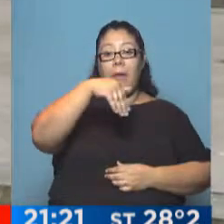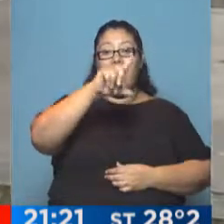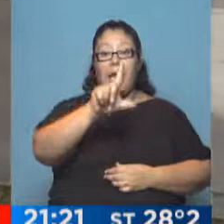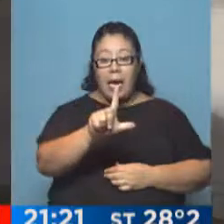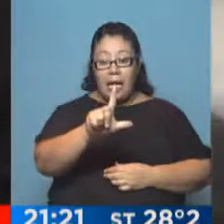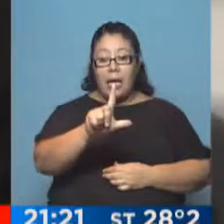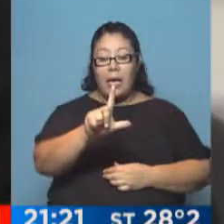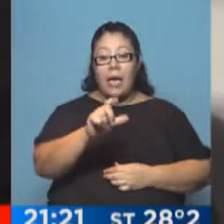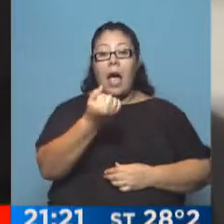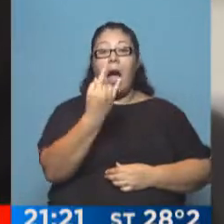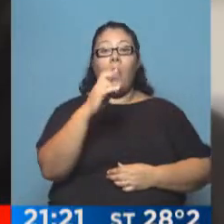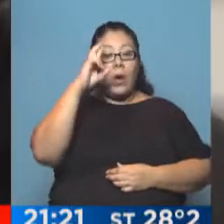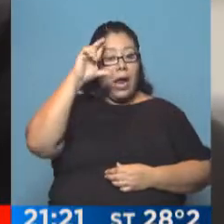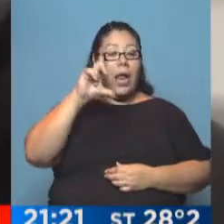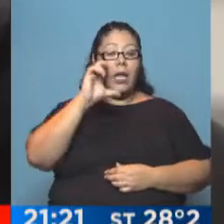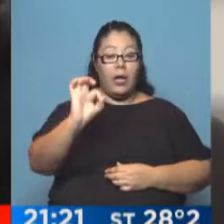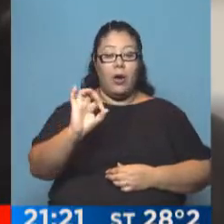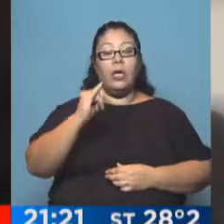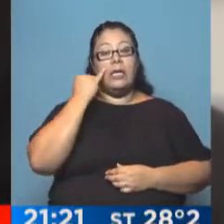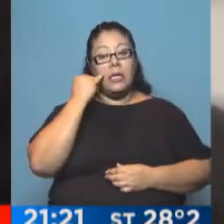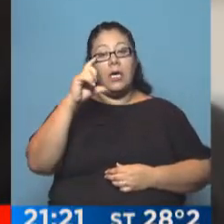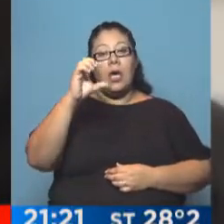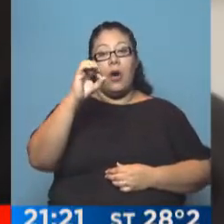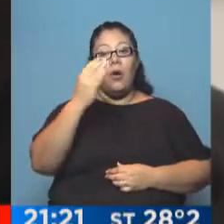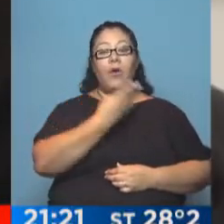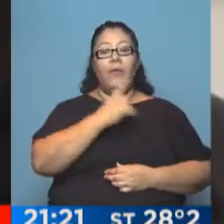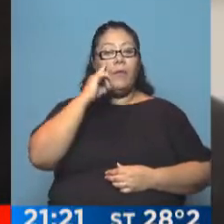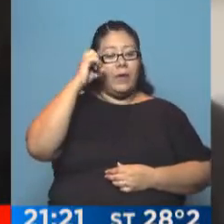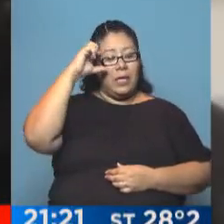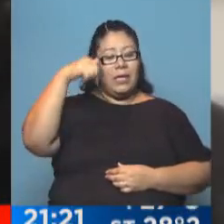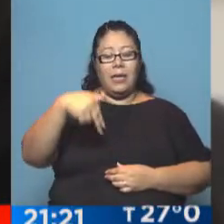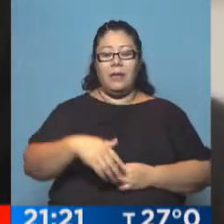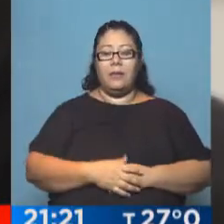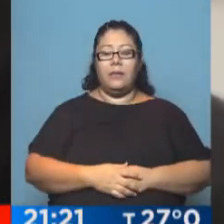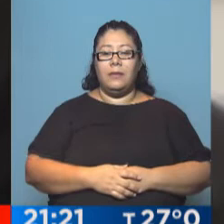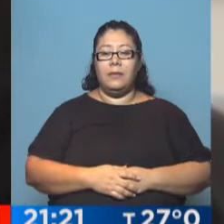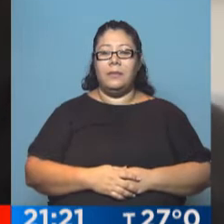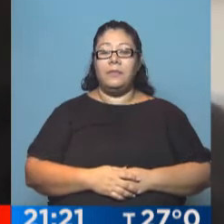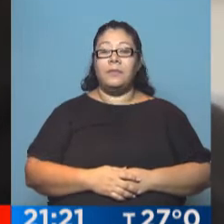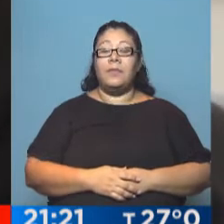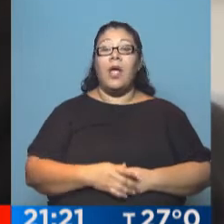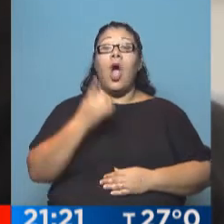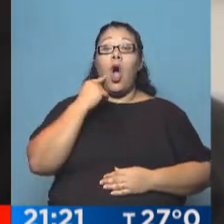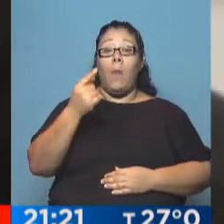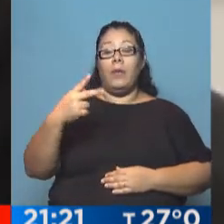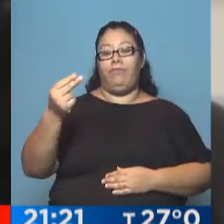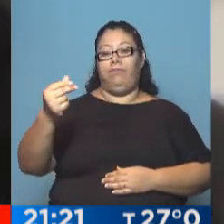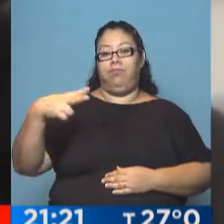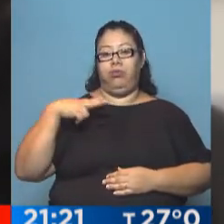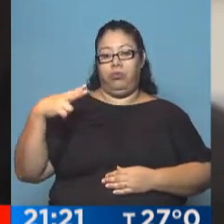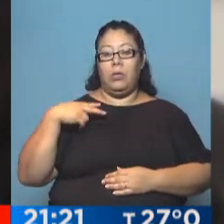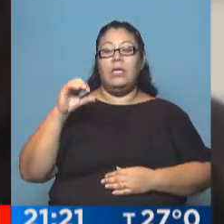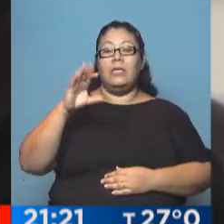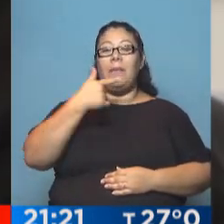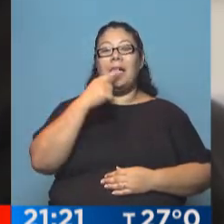Aurelios y Oliphant. El principal referente de estos capitales especulativos es el multimillonario estadounidense Paul